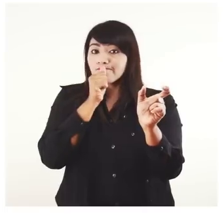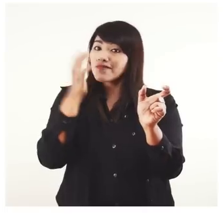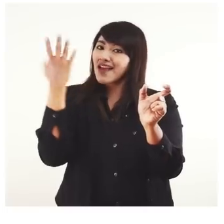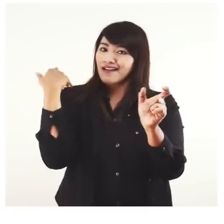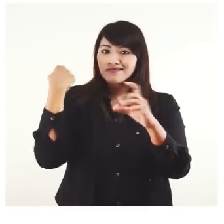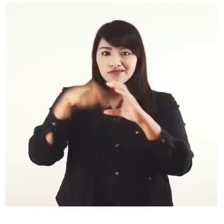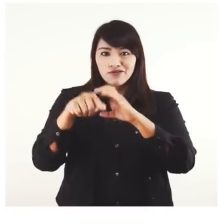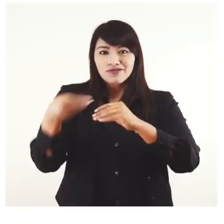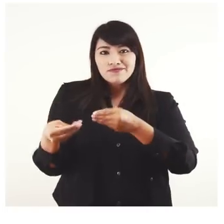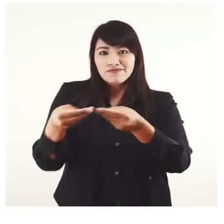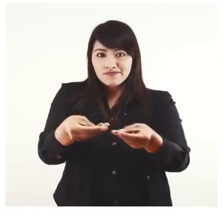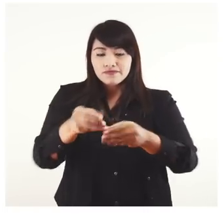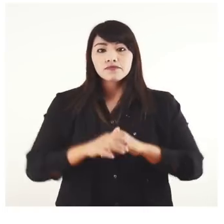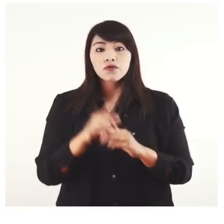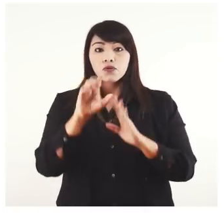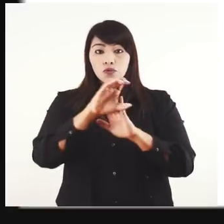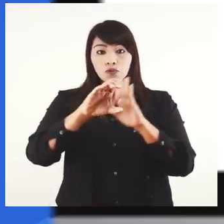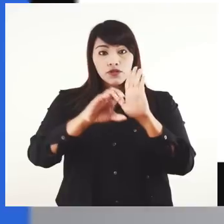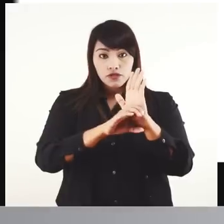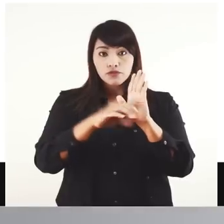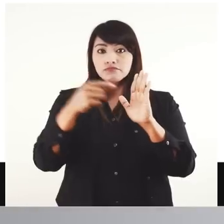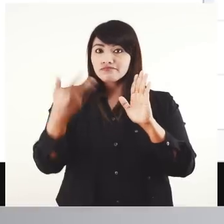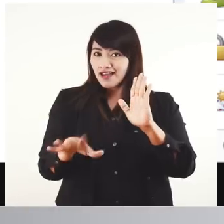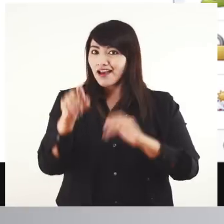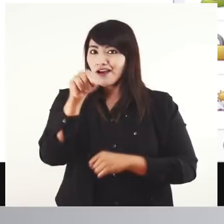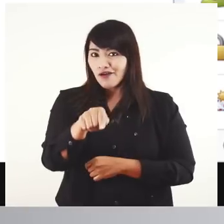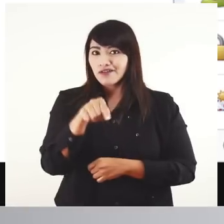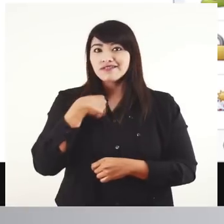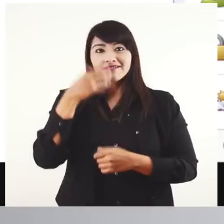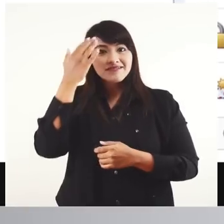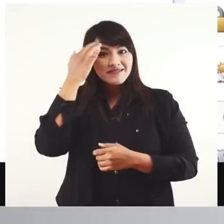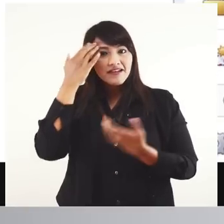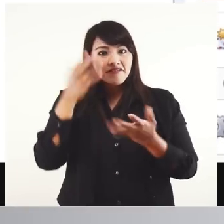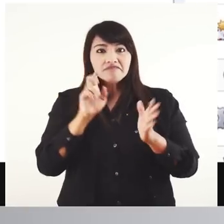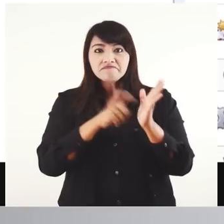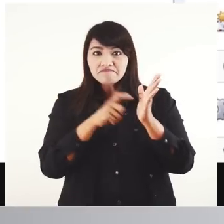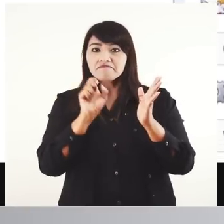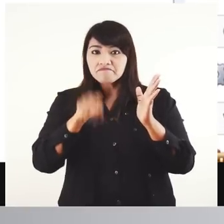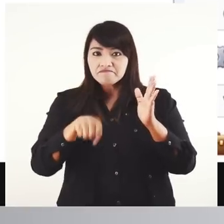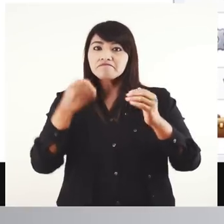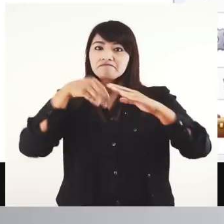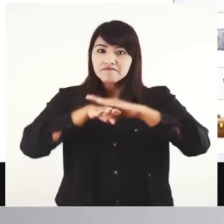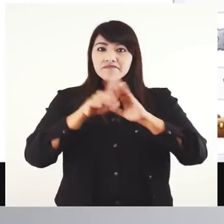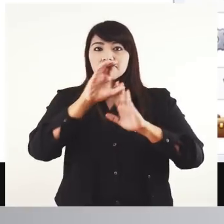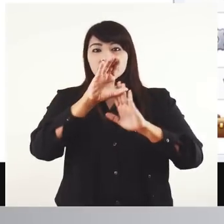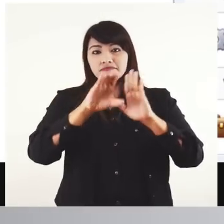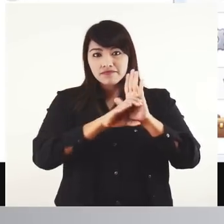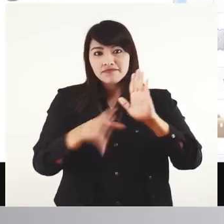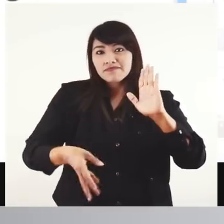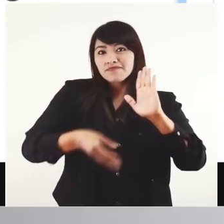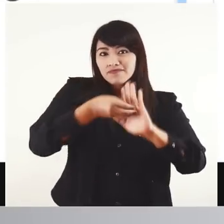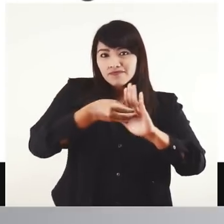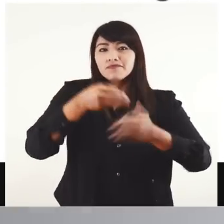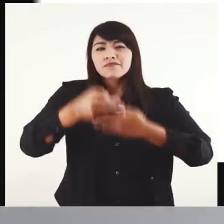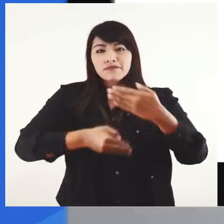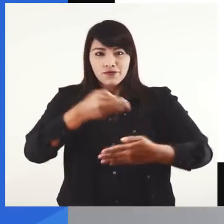se te proporcionó en el correo. Curriculum. Ahora que ya estás registrado, es tiempo de ingresar tu currículum.